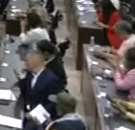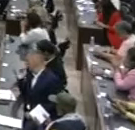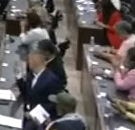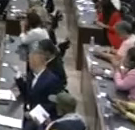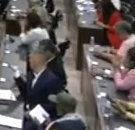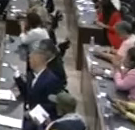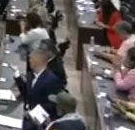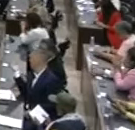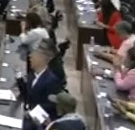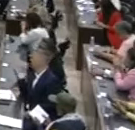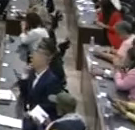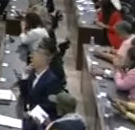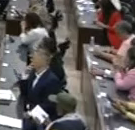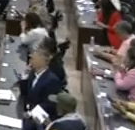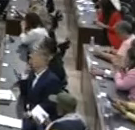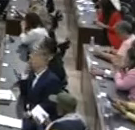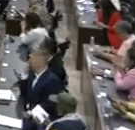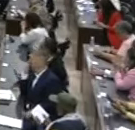aló